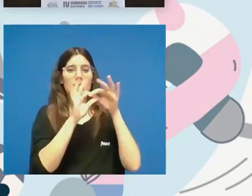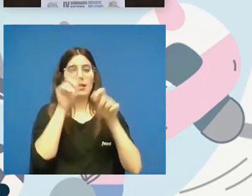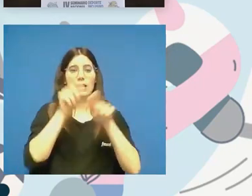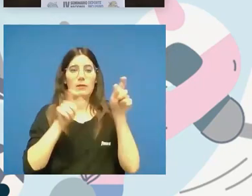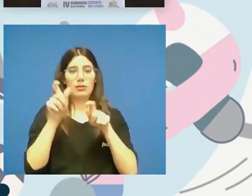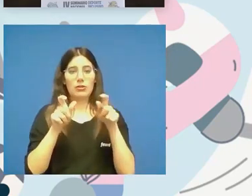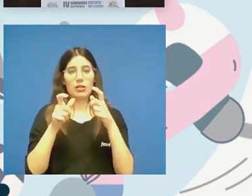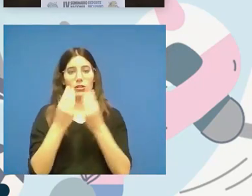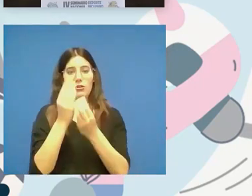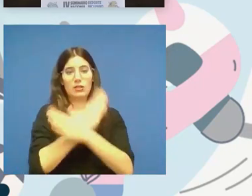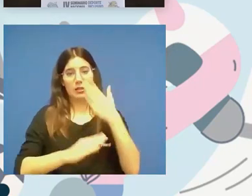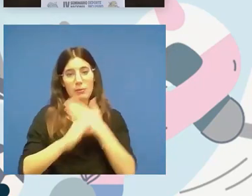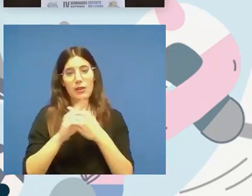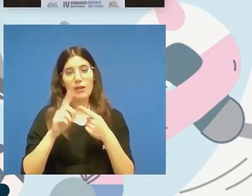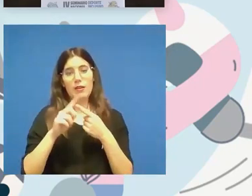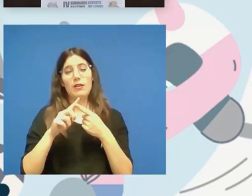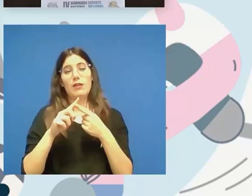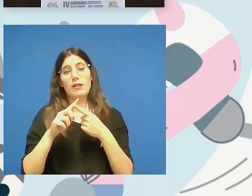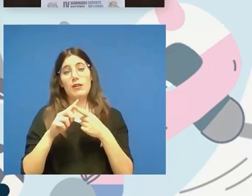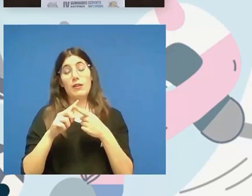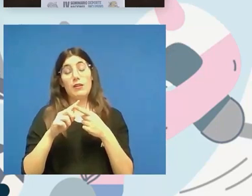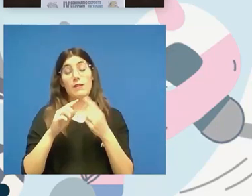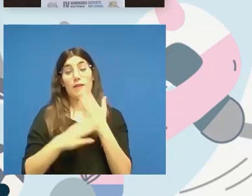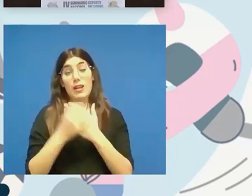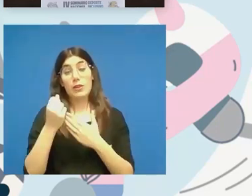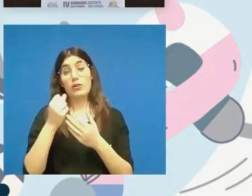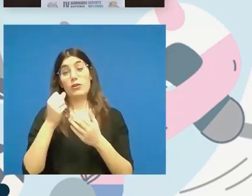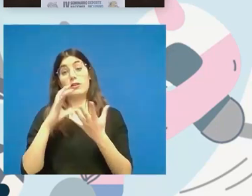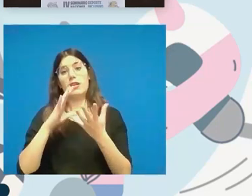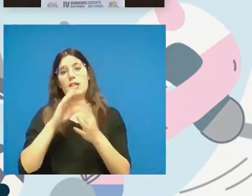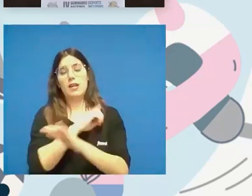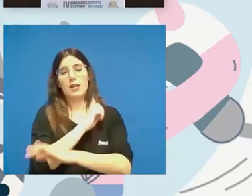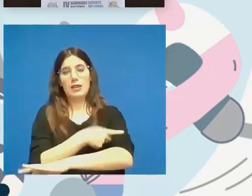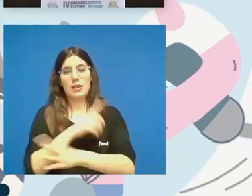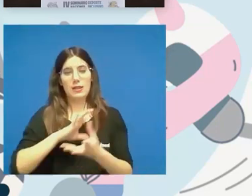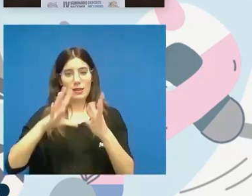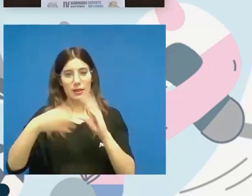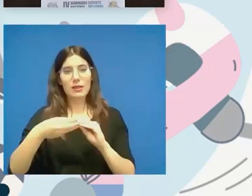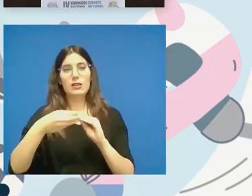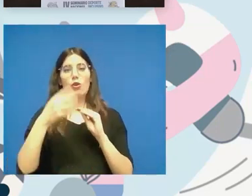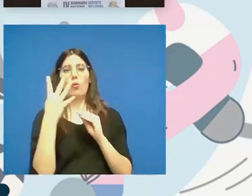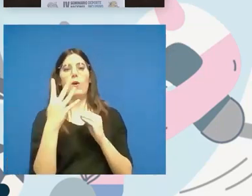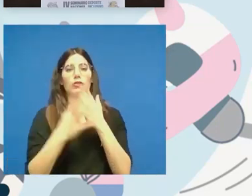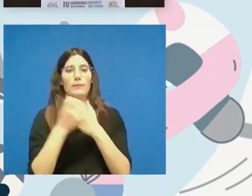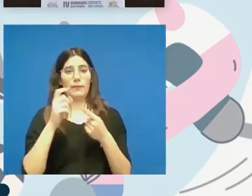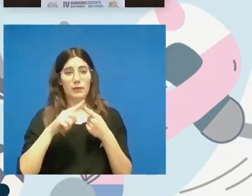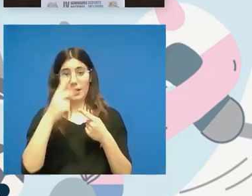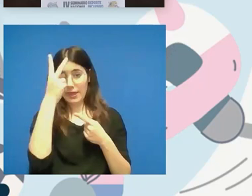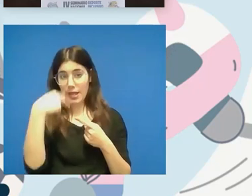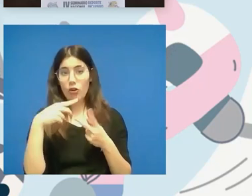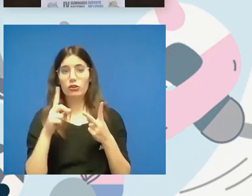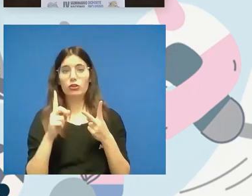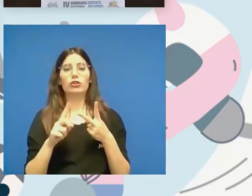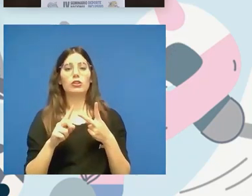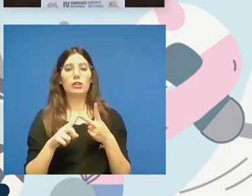discapacidad la federación de deportes adaptados se relaciona con cuatro federaciones españolas diferentes la de ciegos la